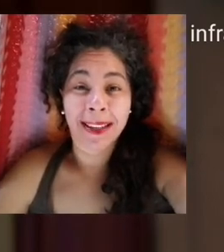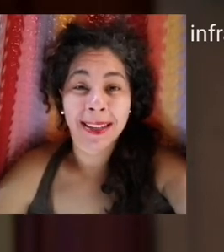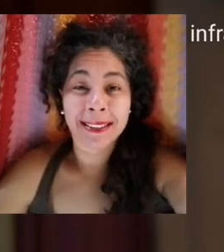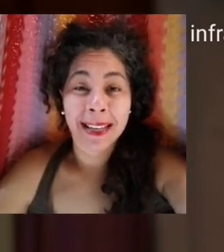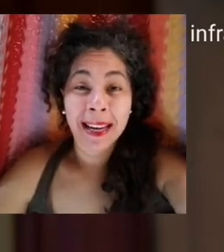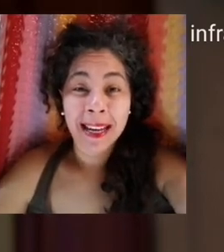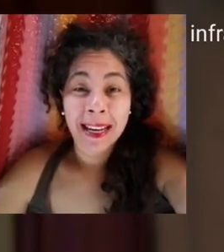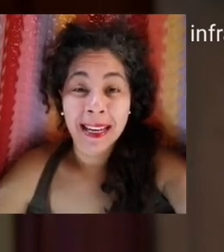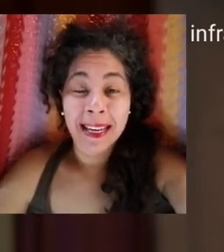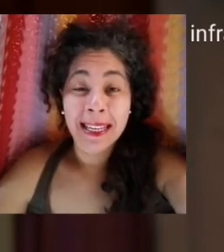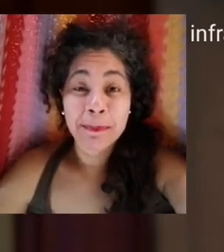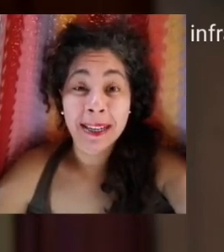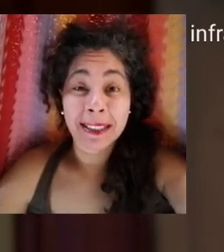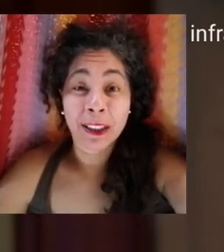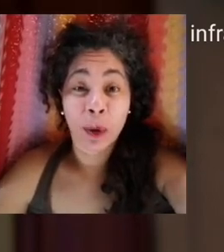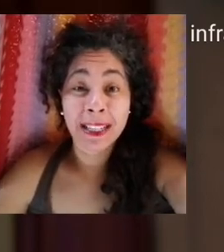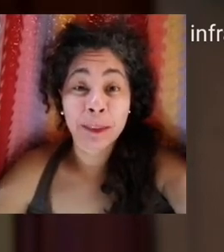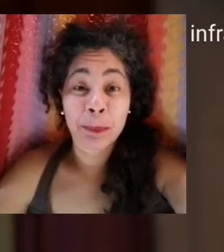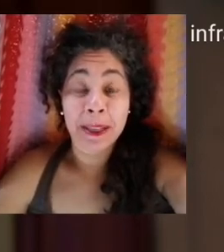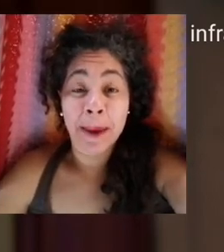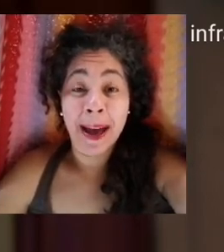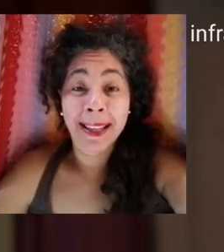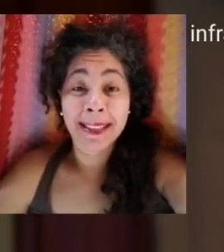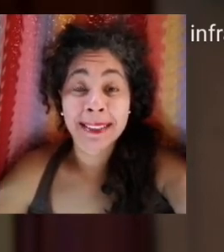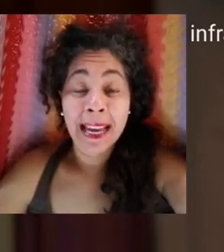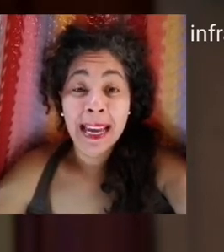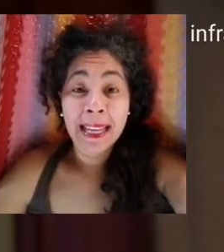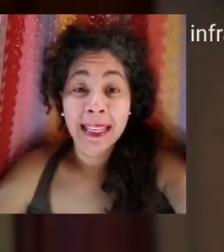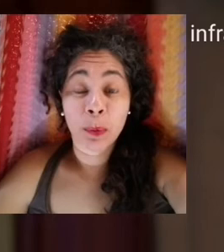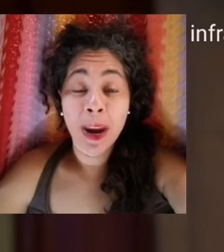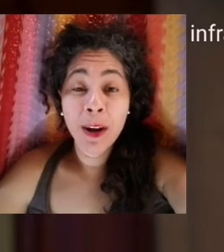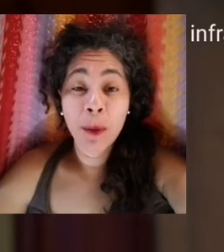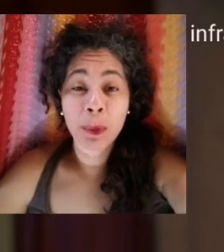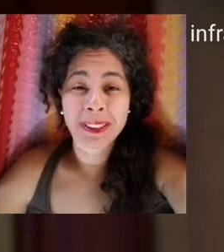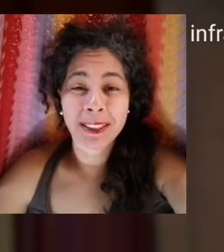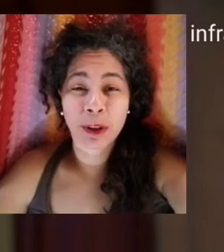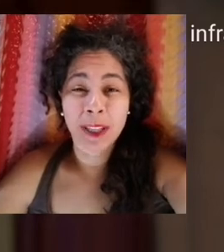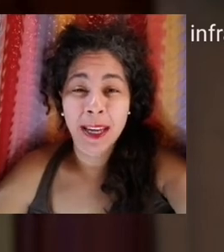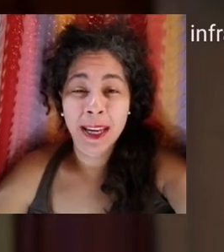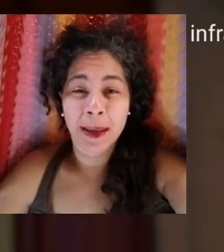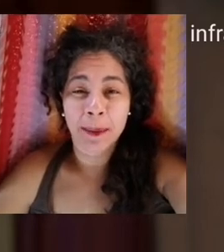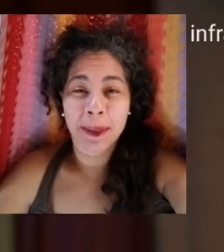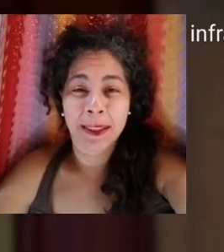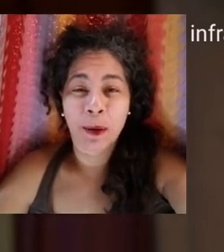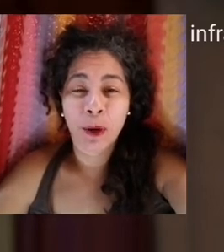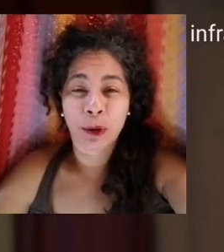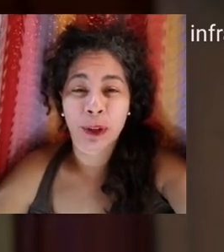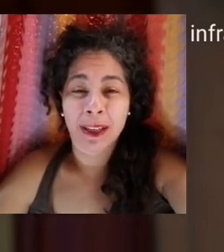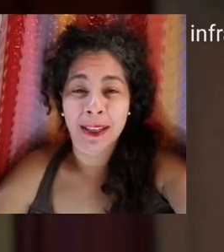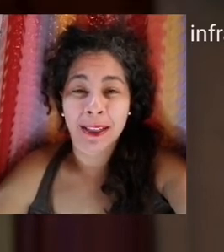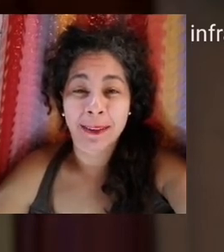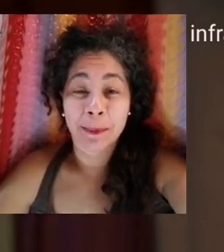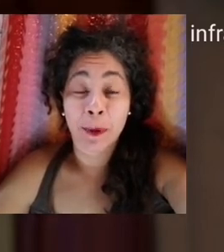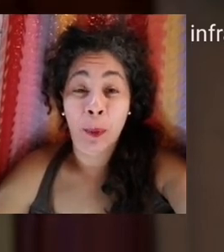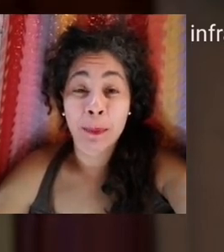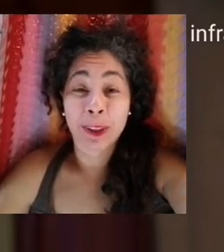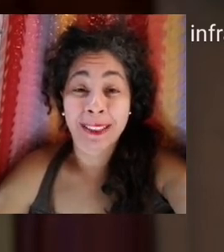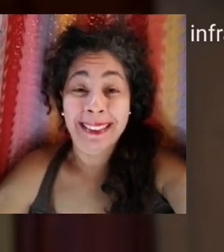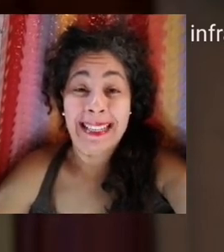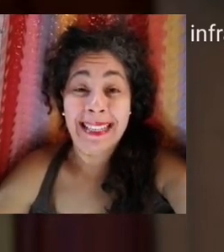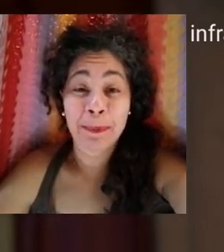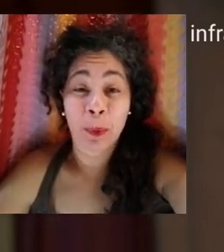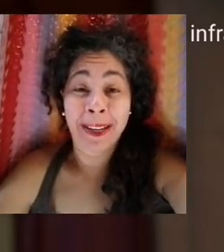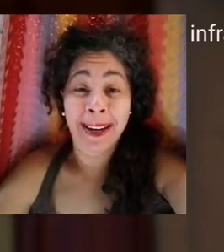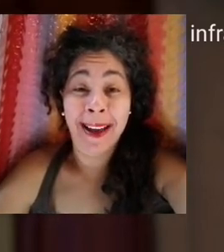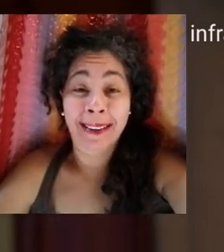con aquellas inversiones privadas. Y bueno, pues este video lo vamos